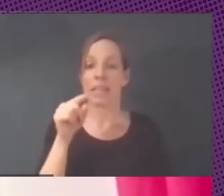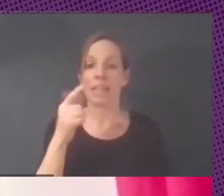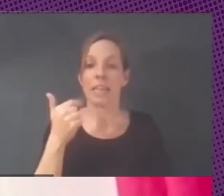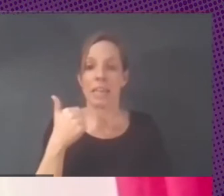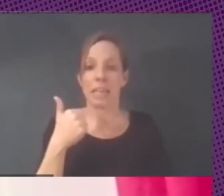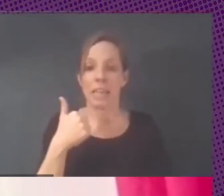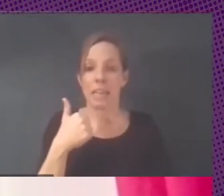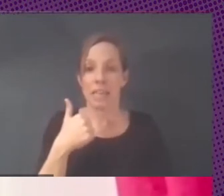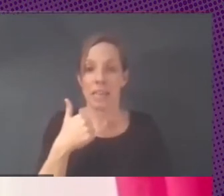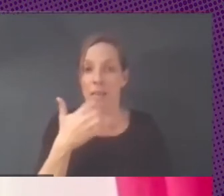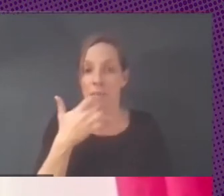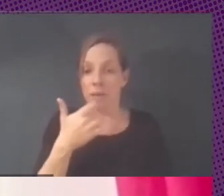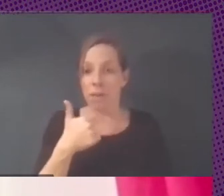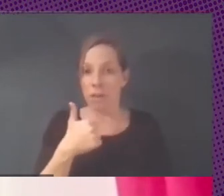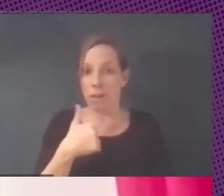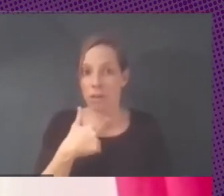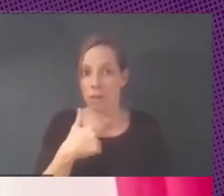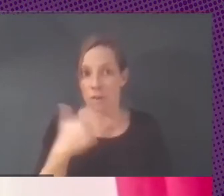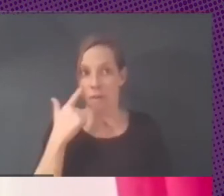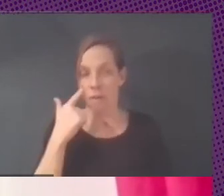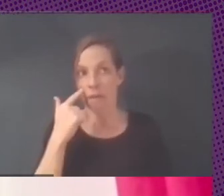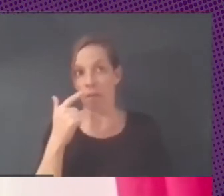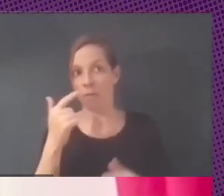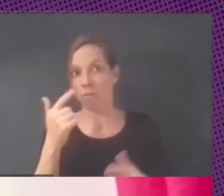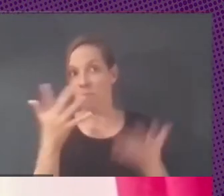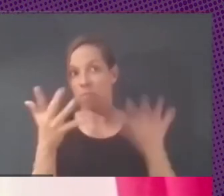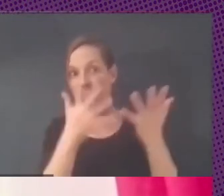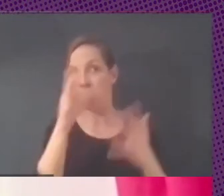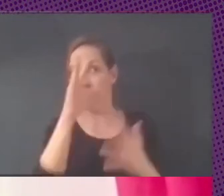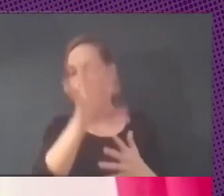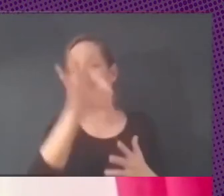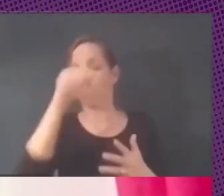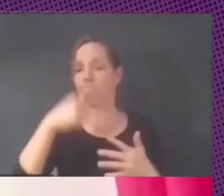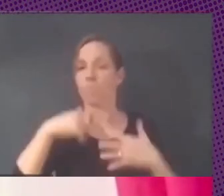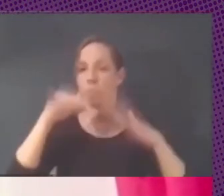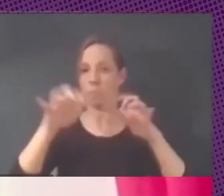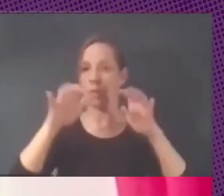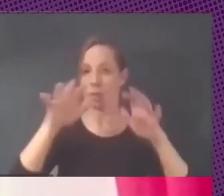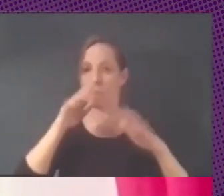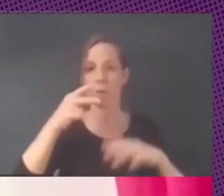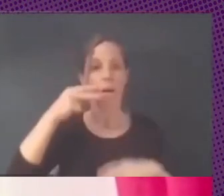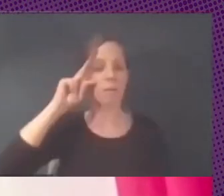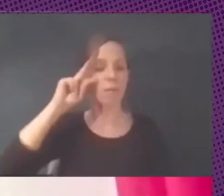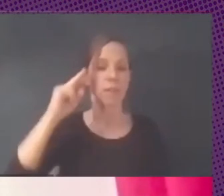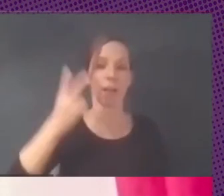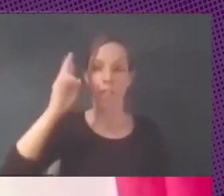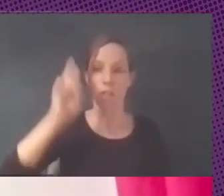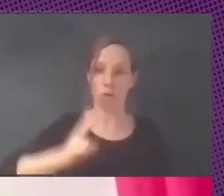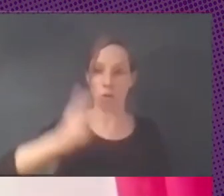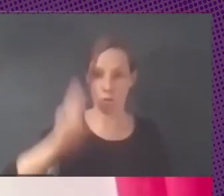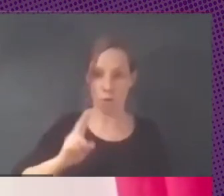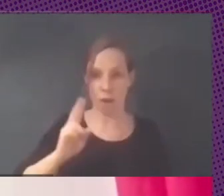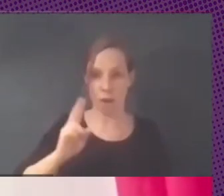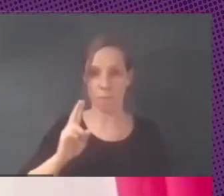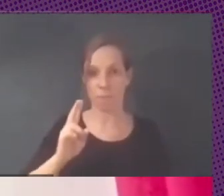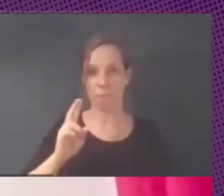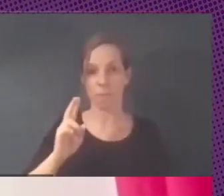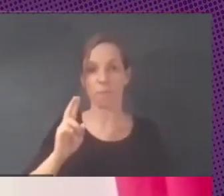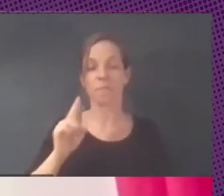extraigo como aprendizaje de la experiencia uruguaya que tampoco sea una experiencia